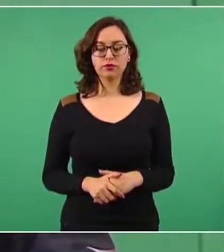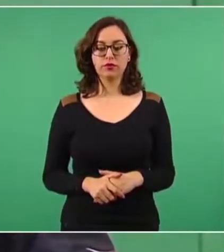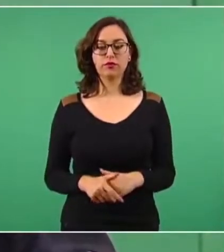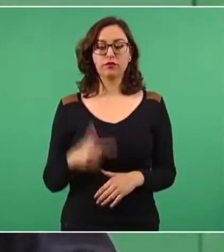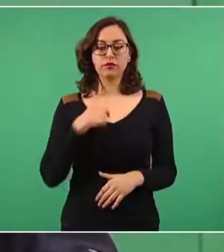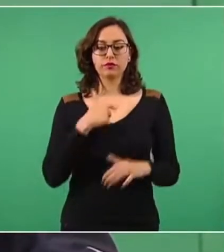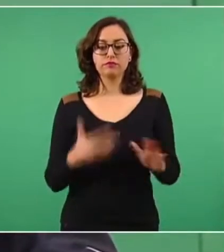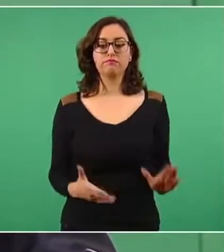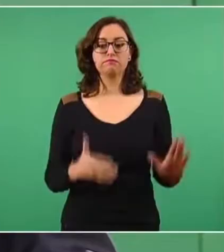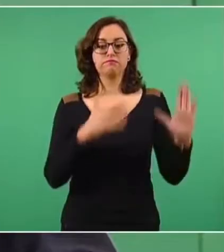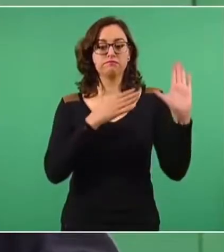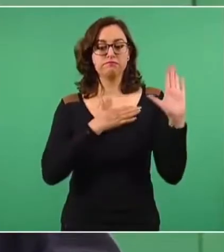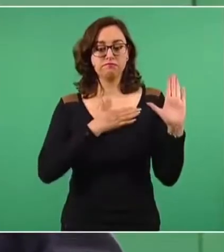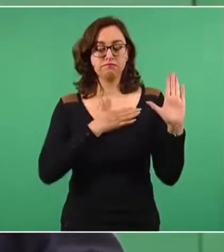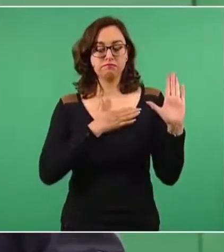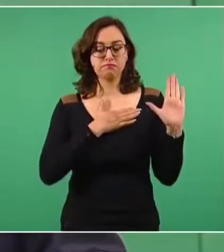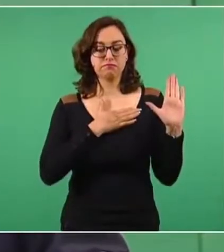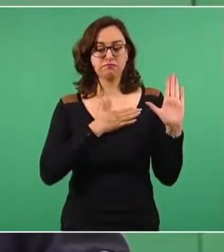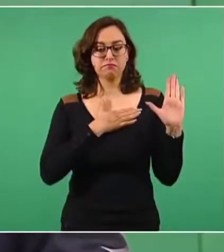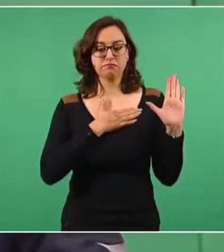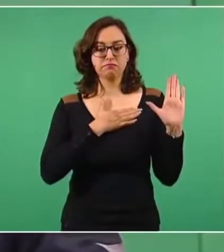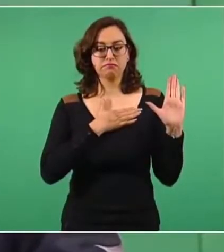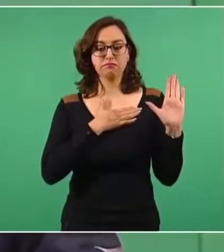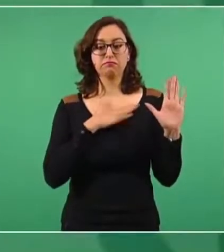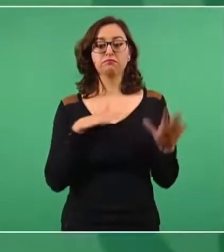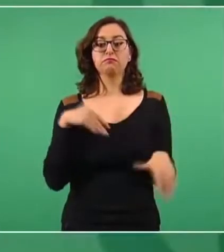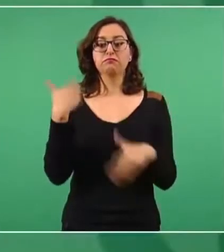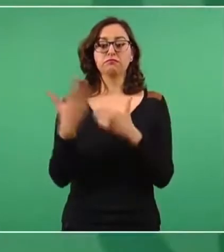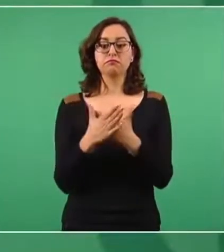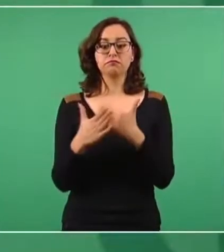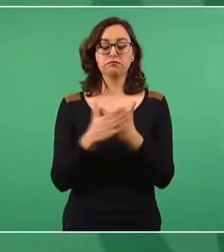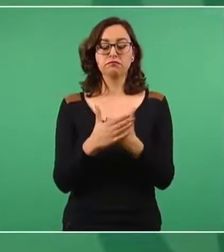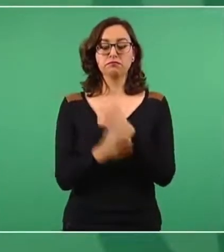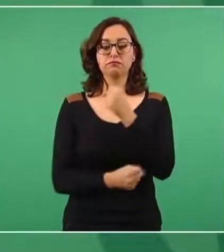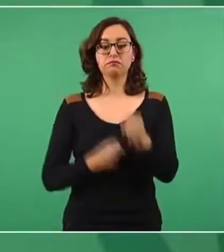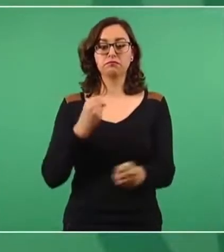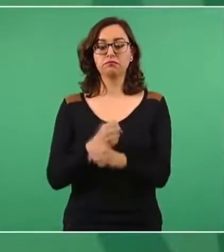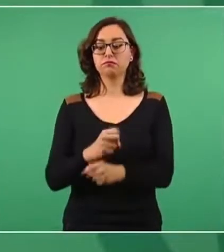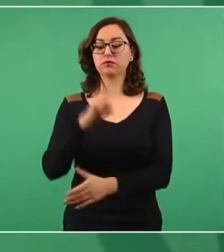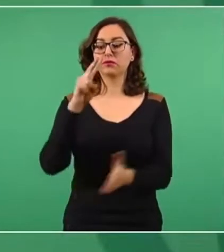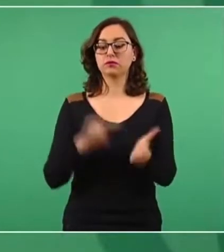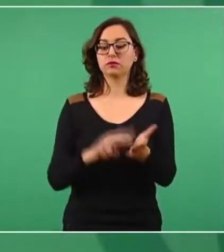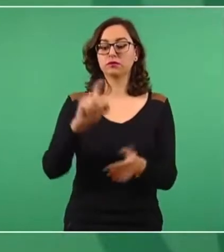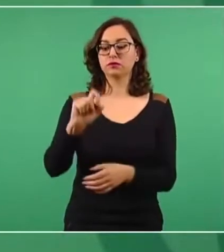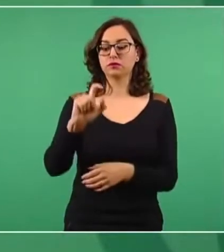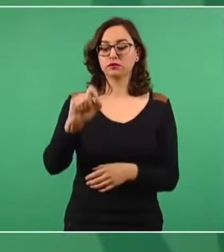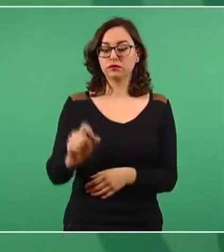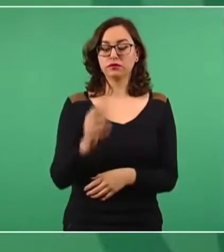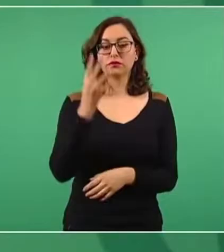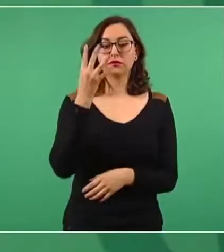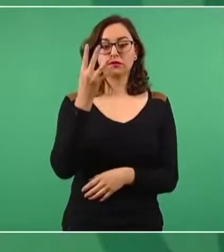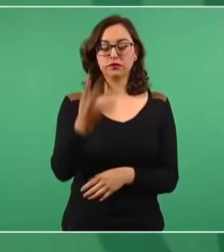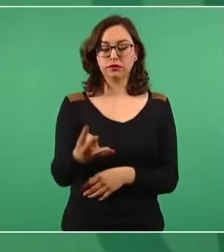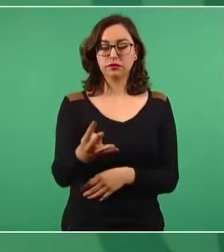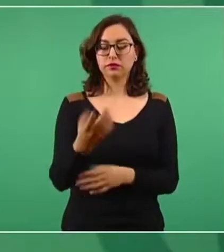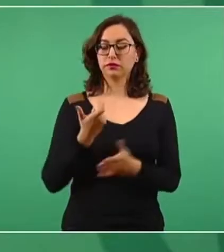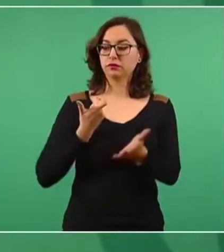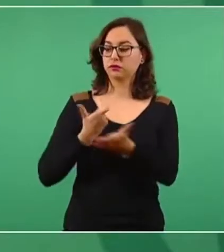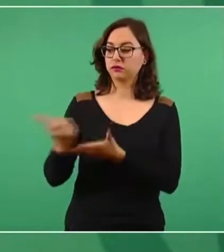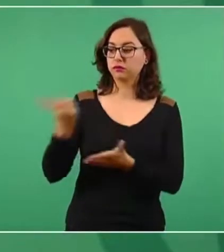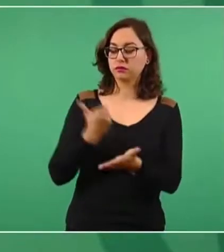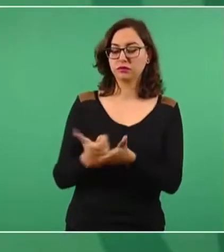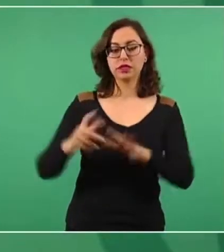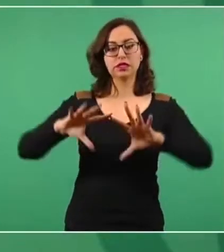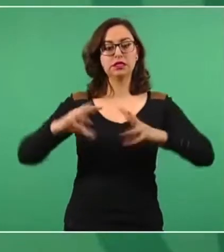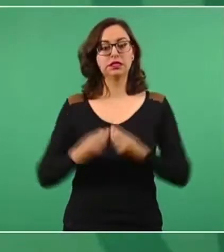compromiso es que a enero del 24 van a estar recibiendo el doble de lo que